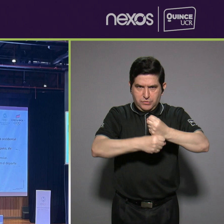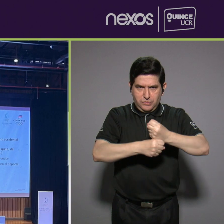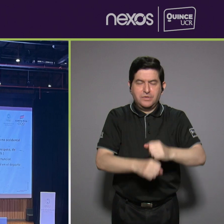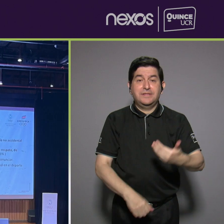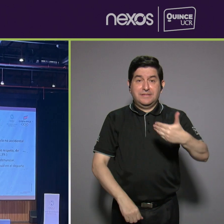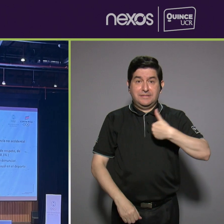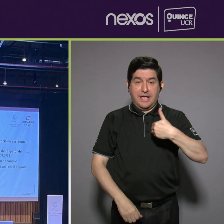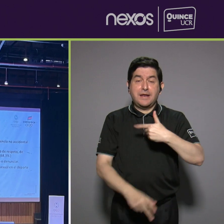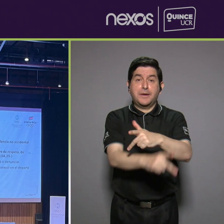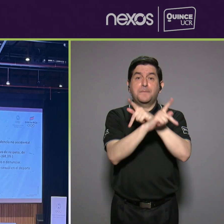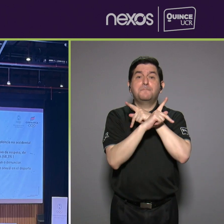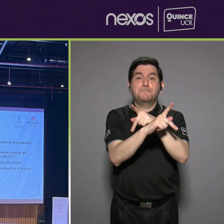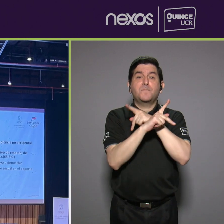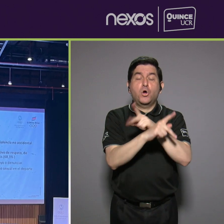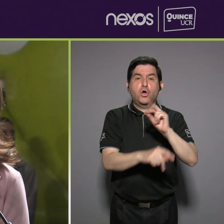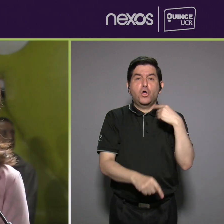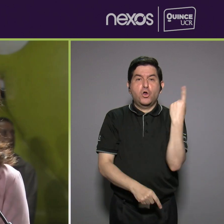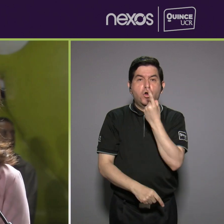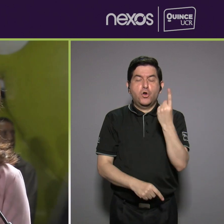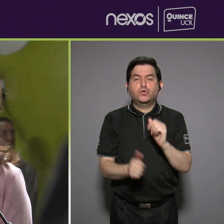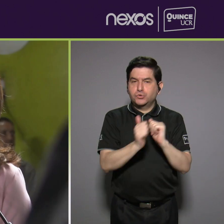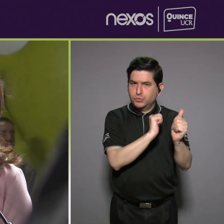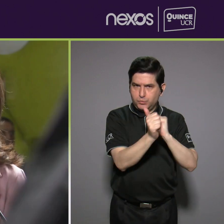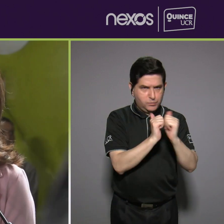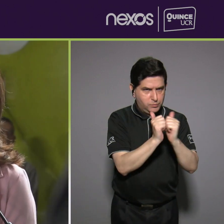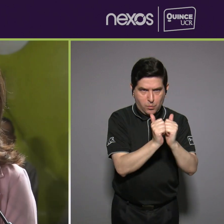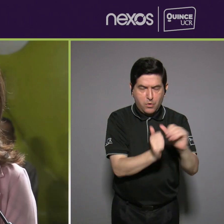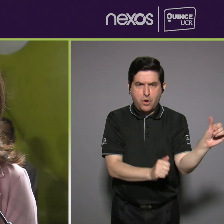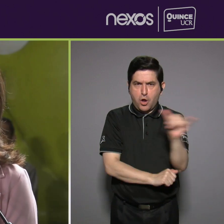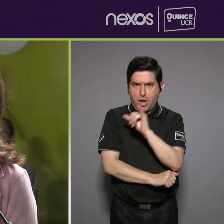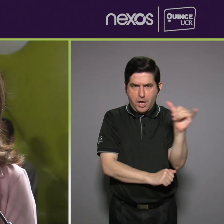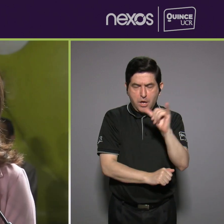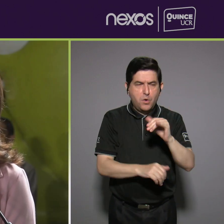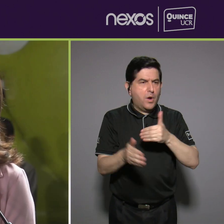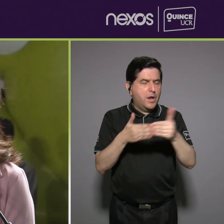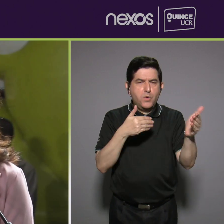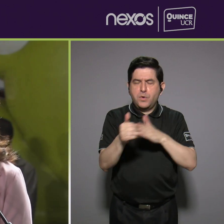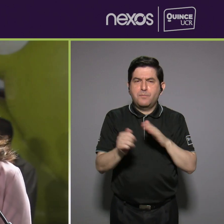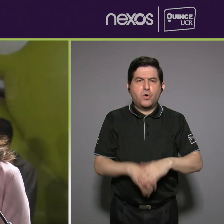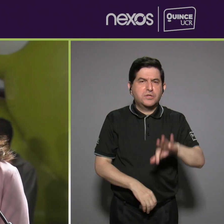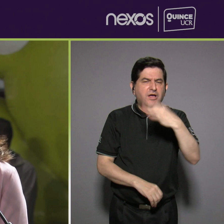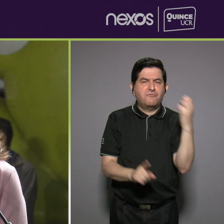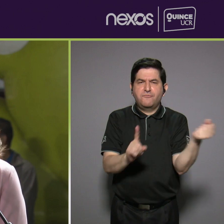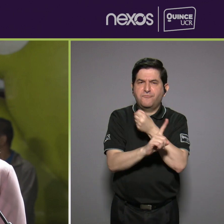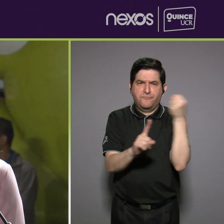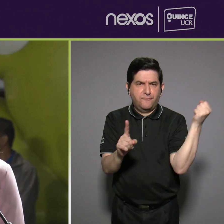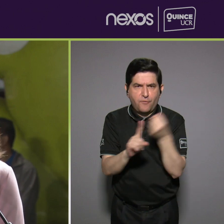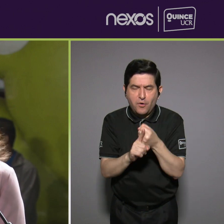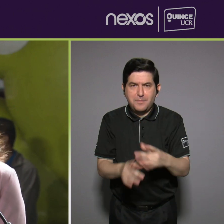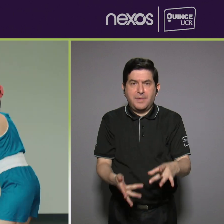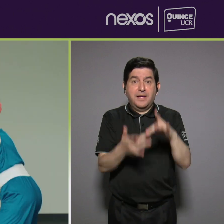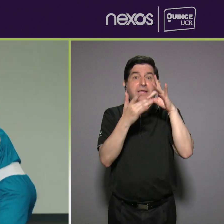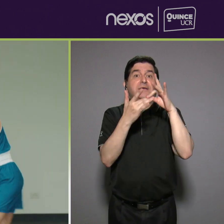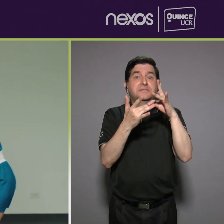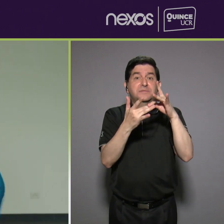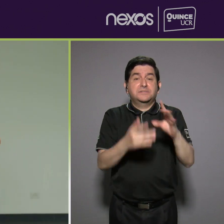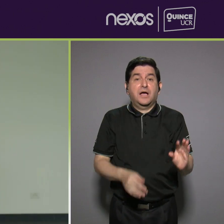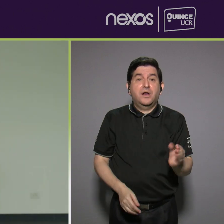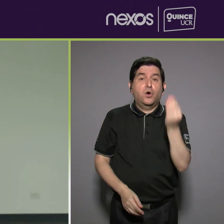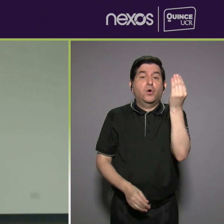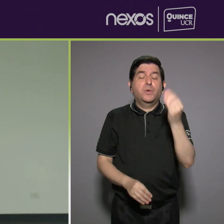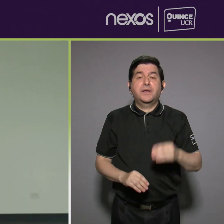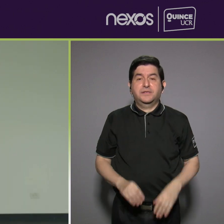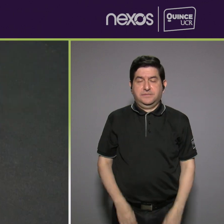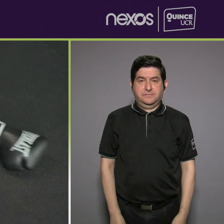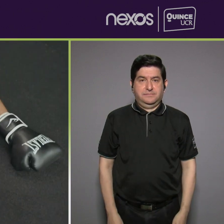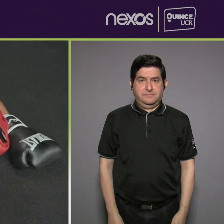tengamos protección, no solo desde el ámbito deportivo, sino también desde cualquier manifestación de violencia, sobre todo chicos menores de edad.